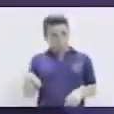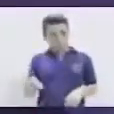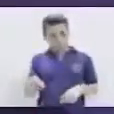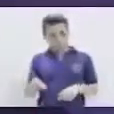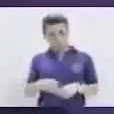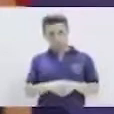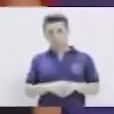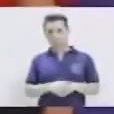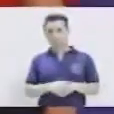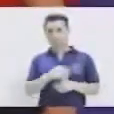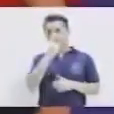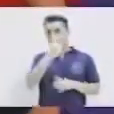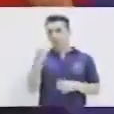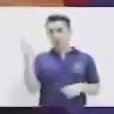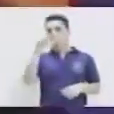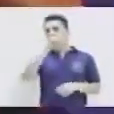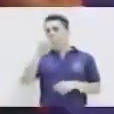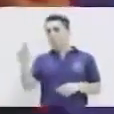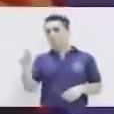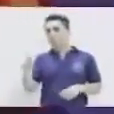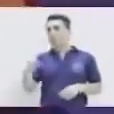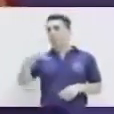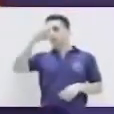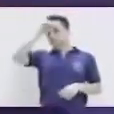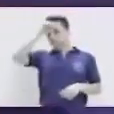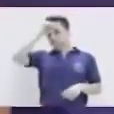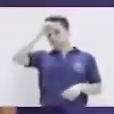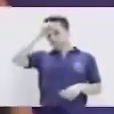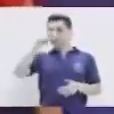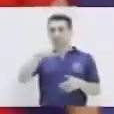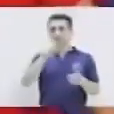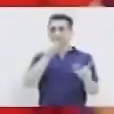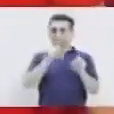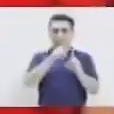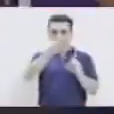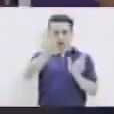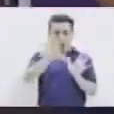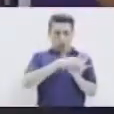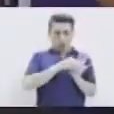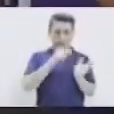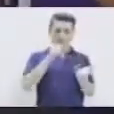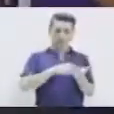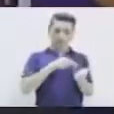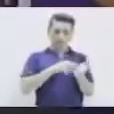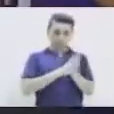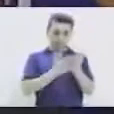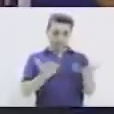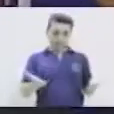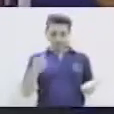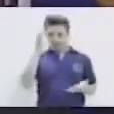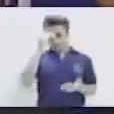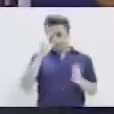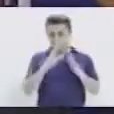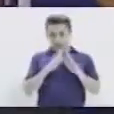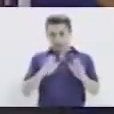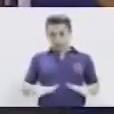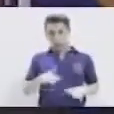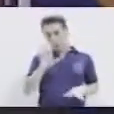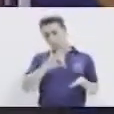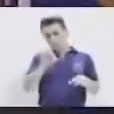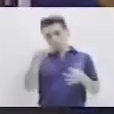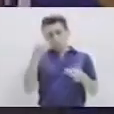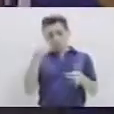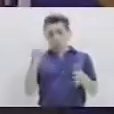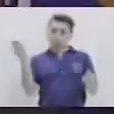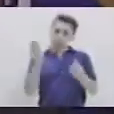que aprendernos el nombre de cada mes y lo debemos de anotar en nuestro cuaderno de Aprendo en Casa o en nuestra hoja y lo guardamos